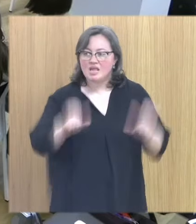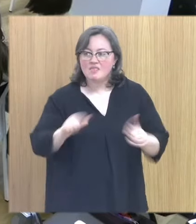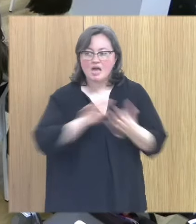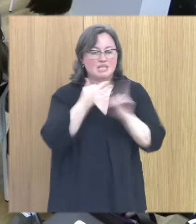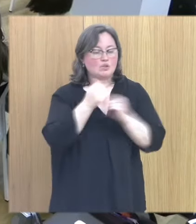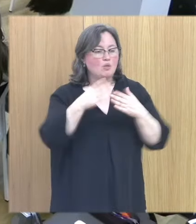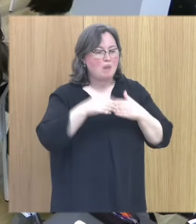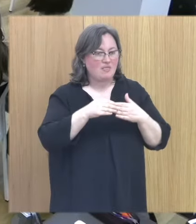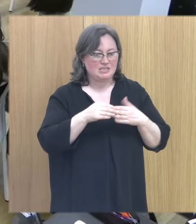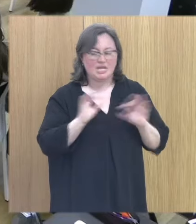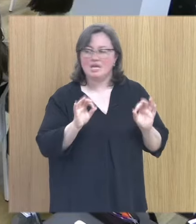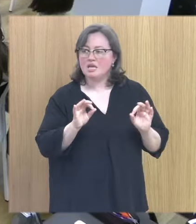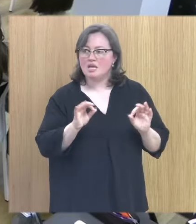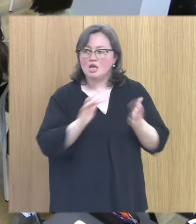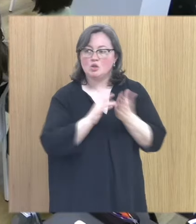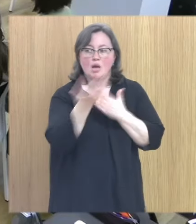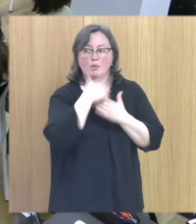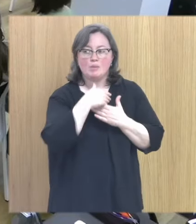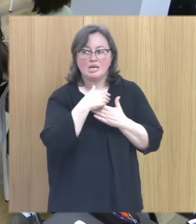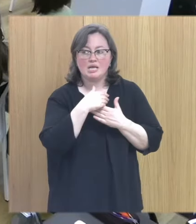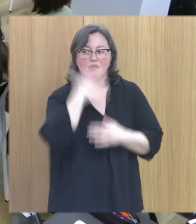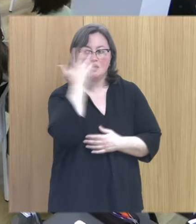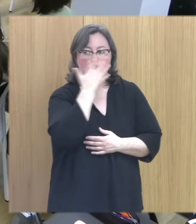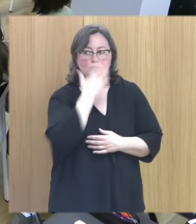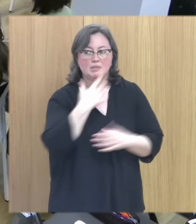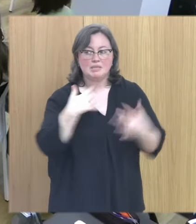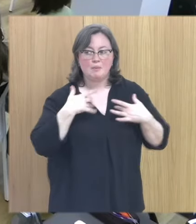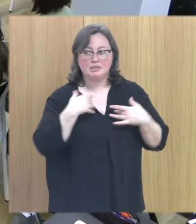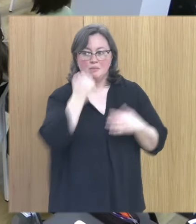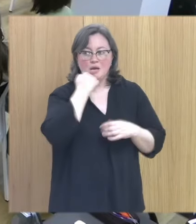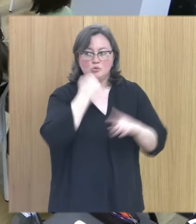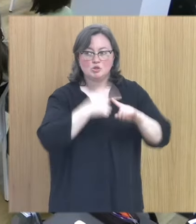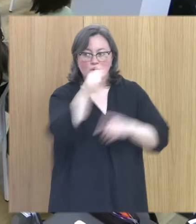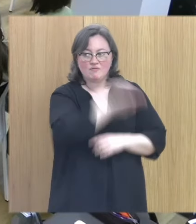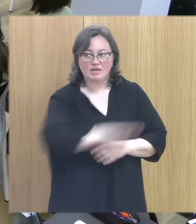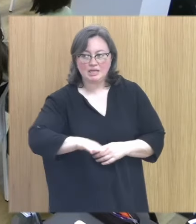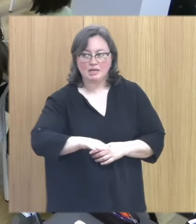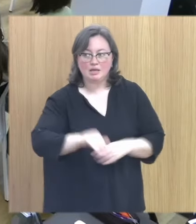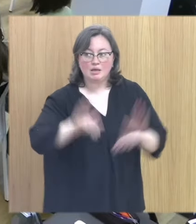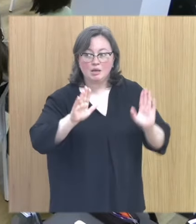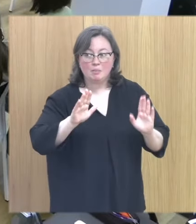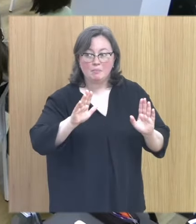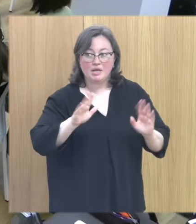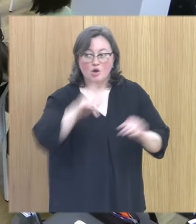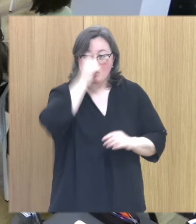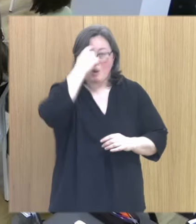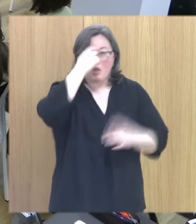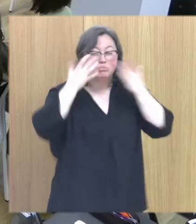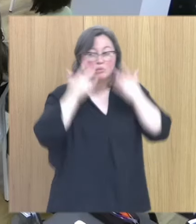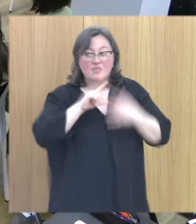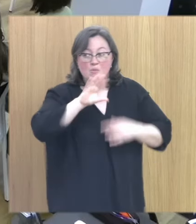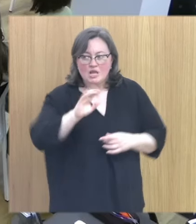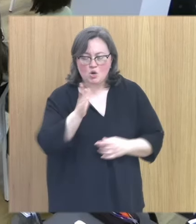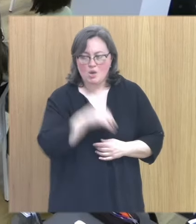de una paciente que llegó a consulta con sospecha de haber sido víctima de abuso sexual infantil pero sin un recuerdo explícito